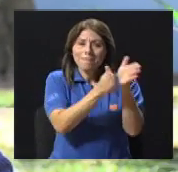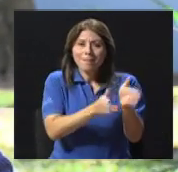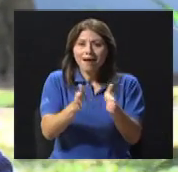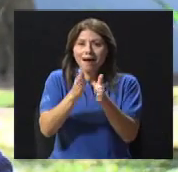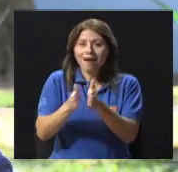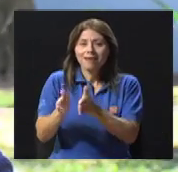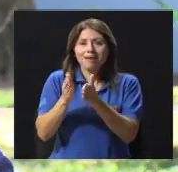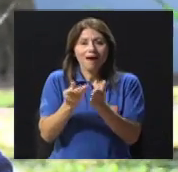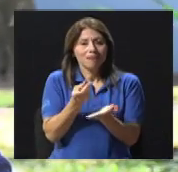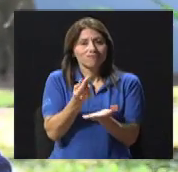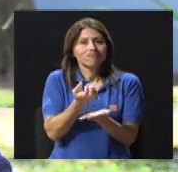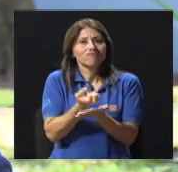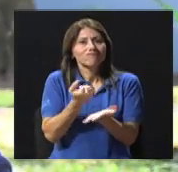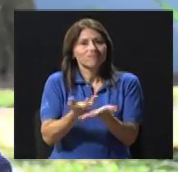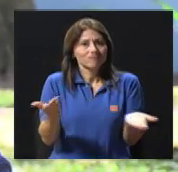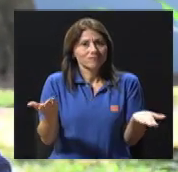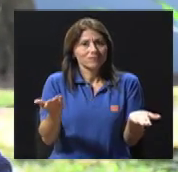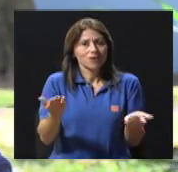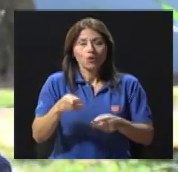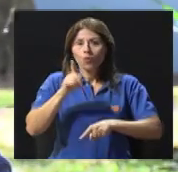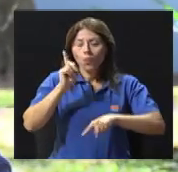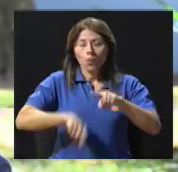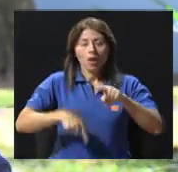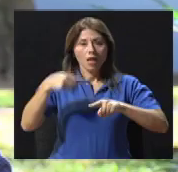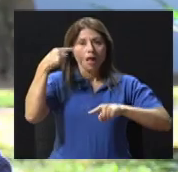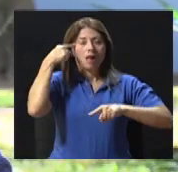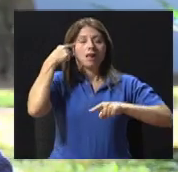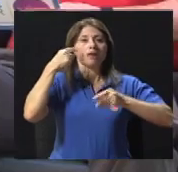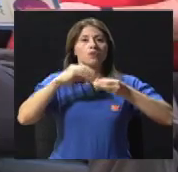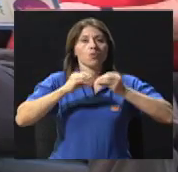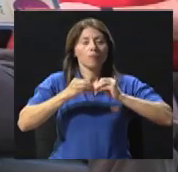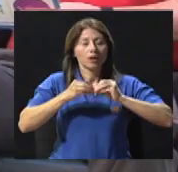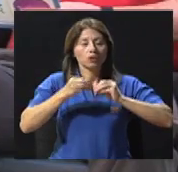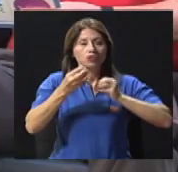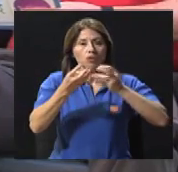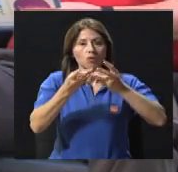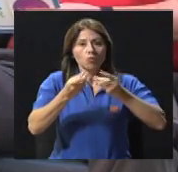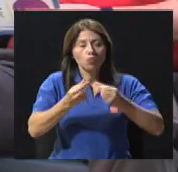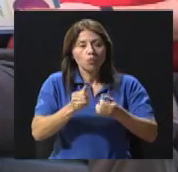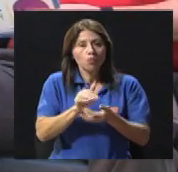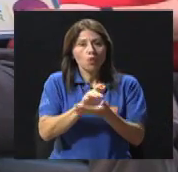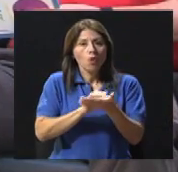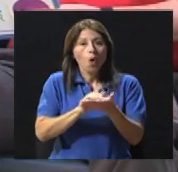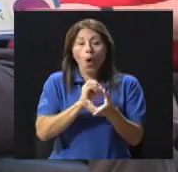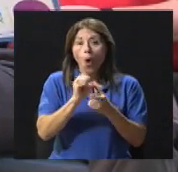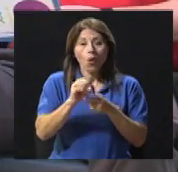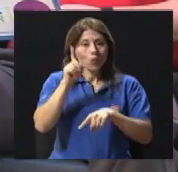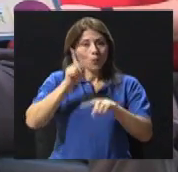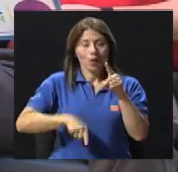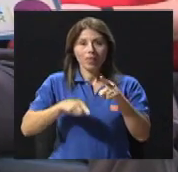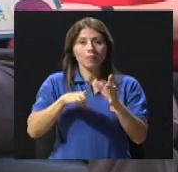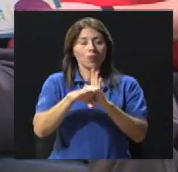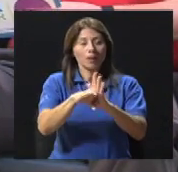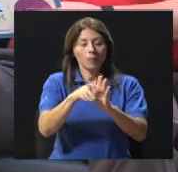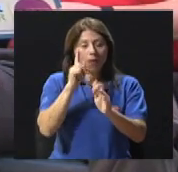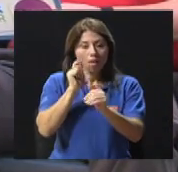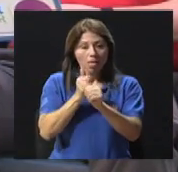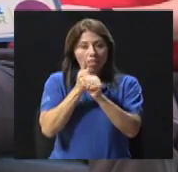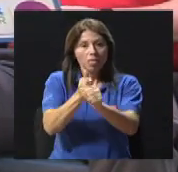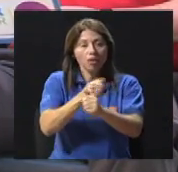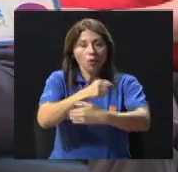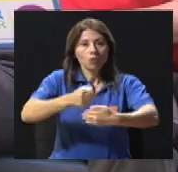hacer números, llevar contabilidad, seguir una receta de cocina. Entonces, cuando los signos son así,